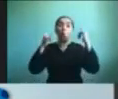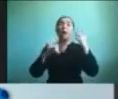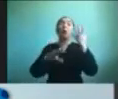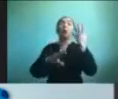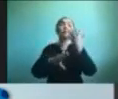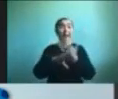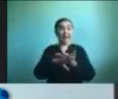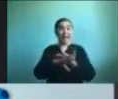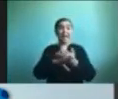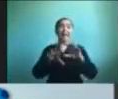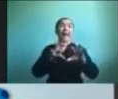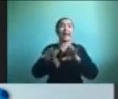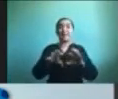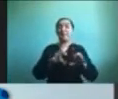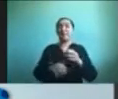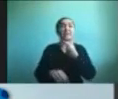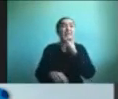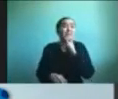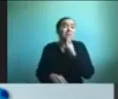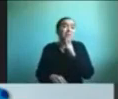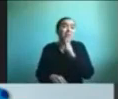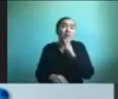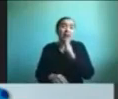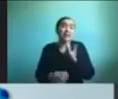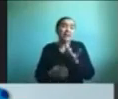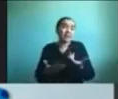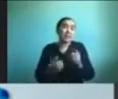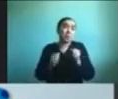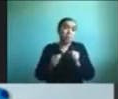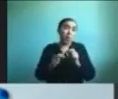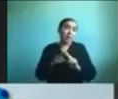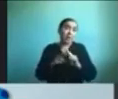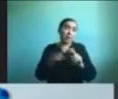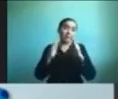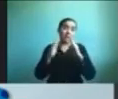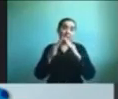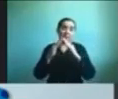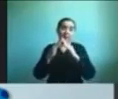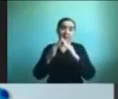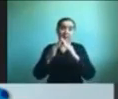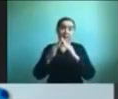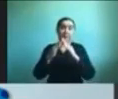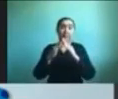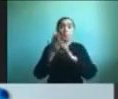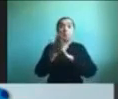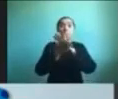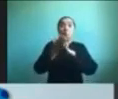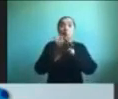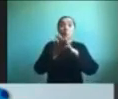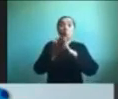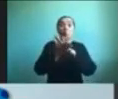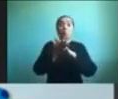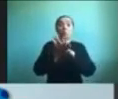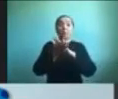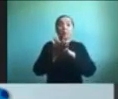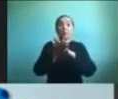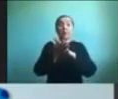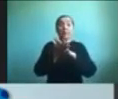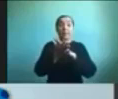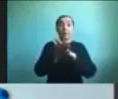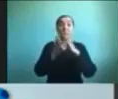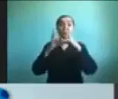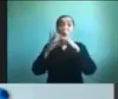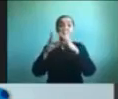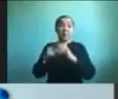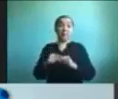que son muy sencillos que se pueden realizar en la casa. Por ejemplo, en una instancia familiar se le puede